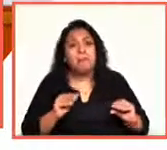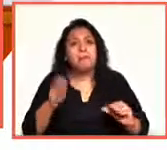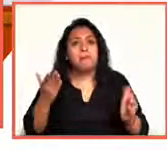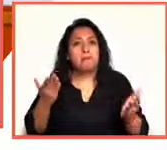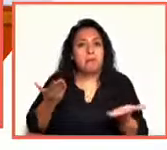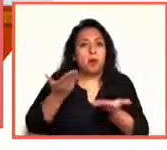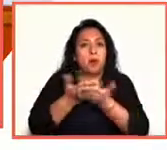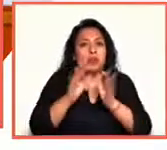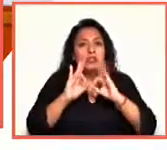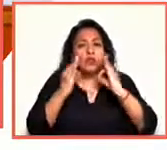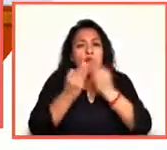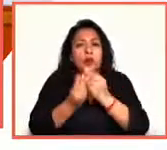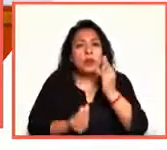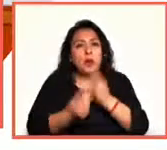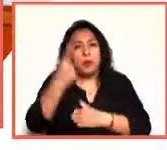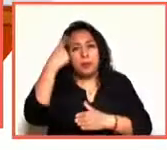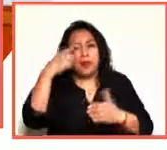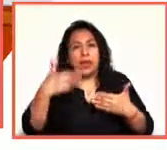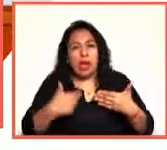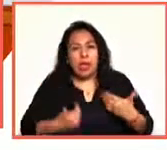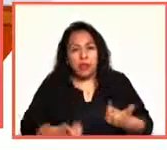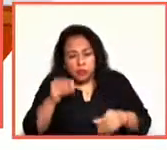forma de entender la estética.